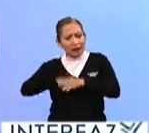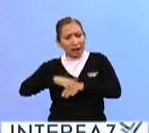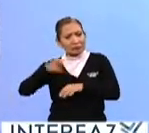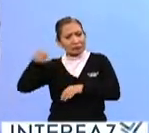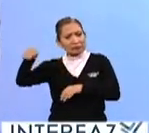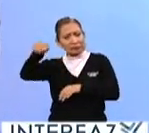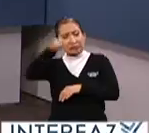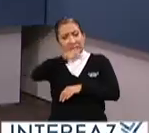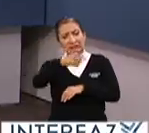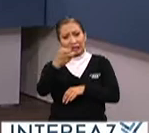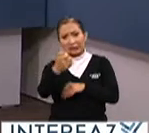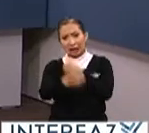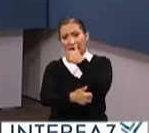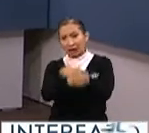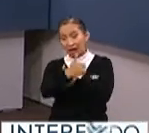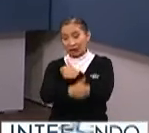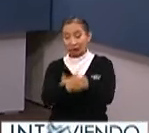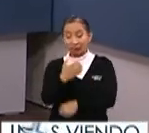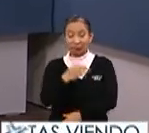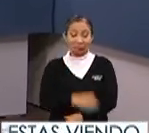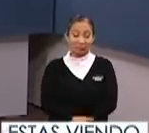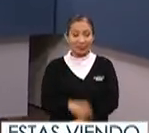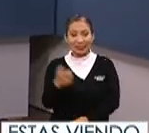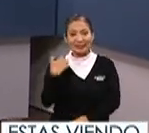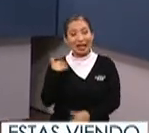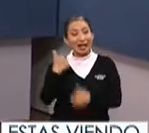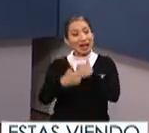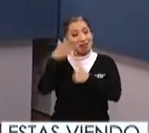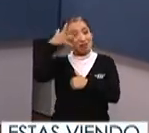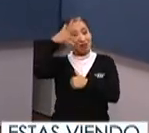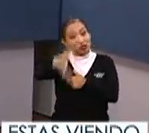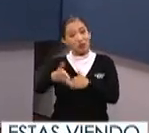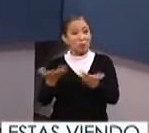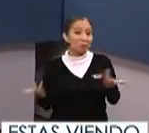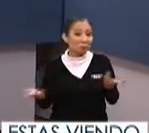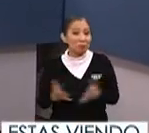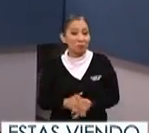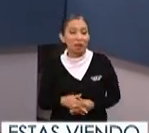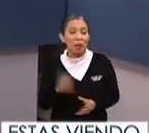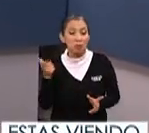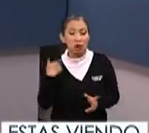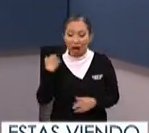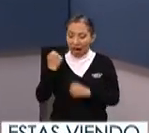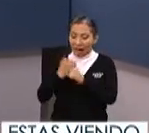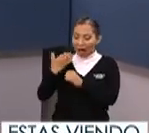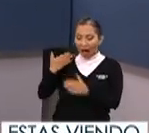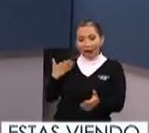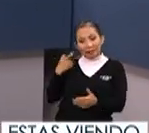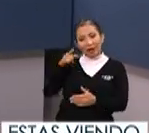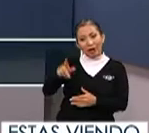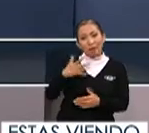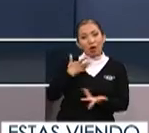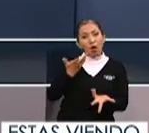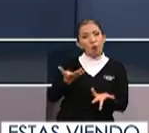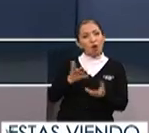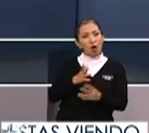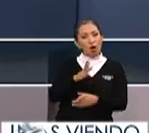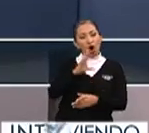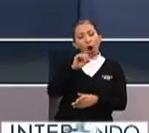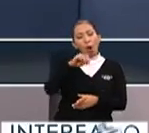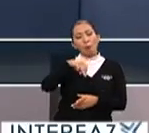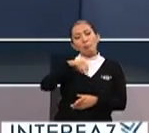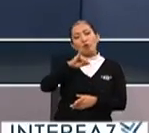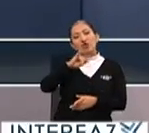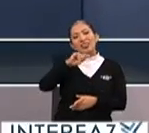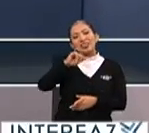presencia este tipo de carreras extrañas exacto las carreras del futuro hace muy pocos años ser community manager era